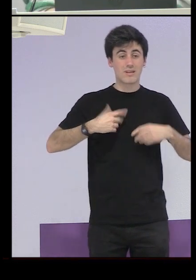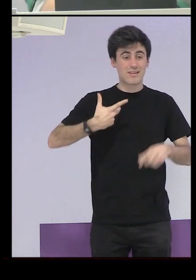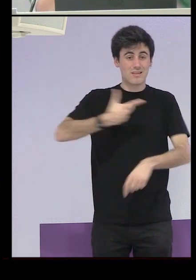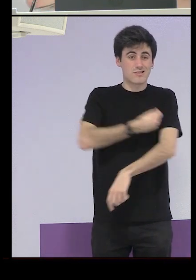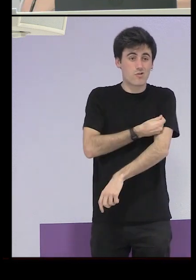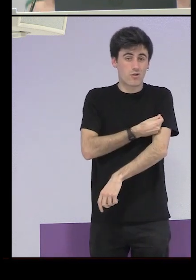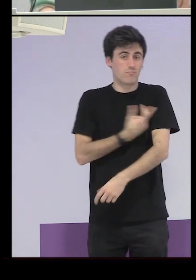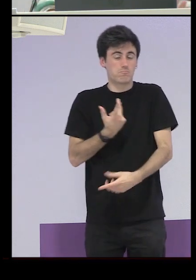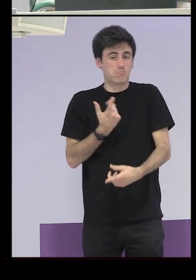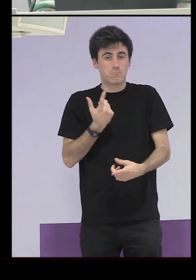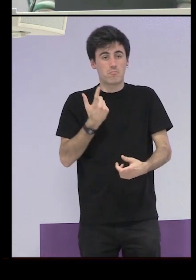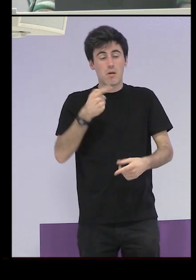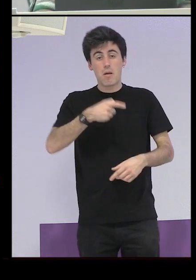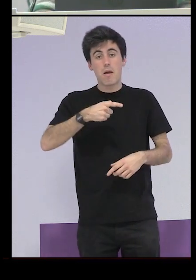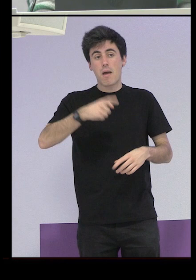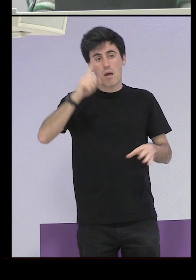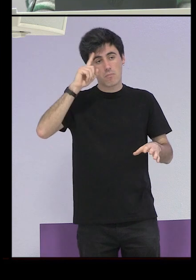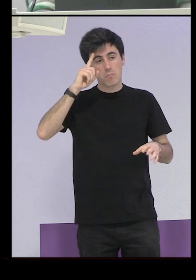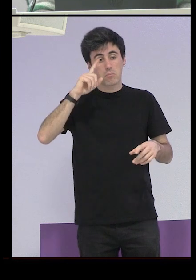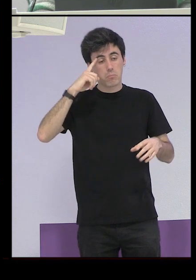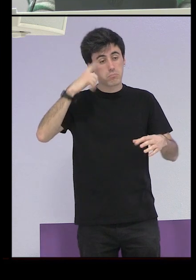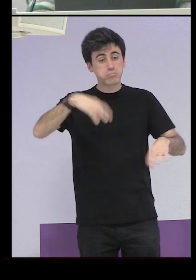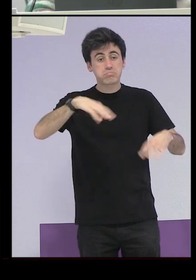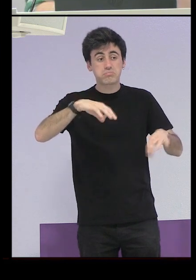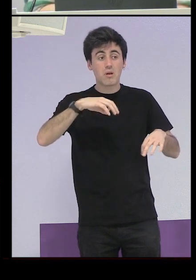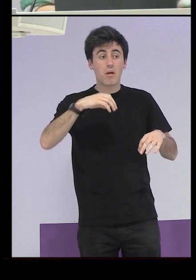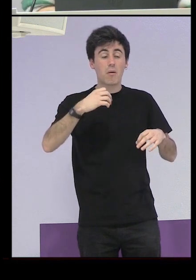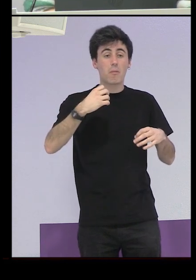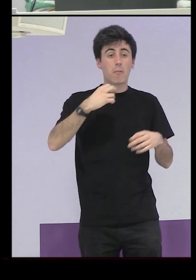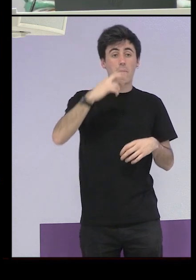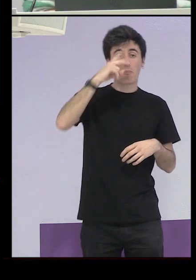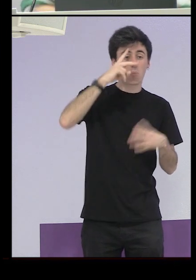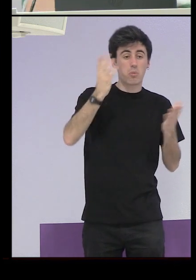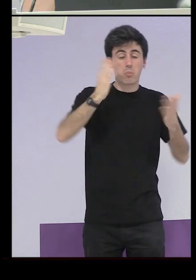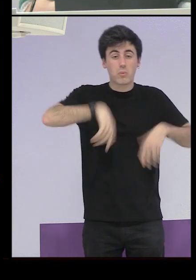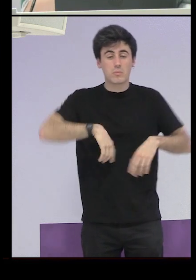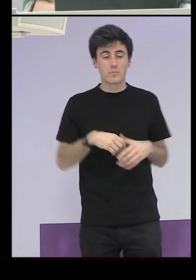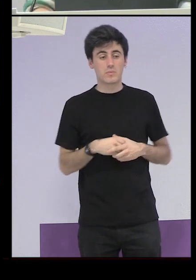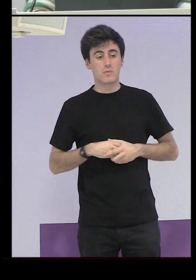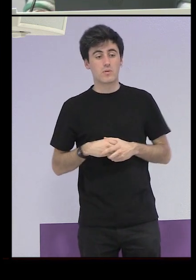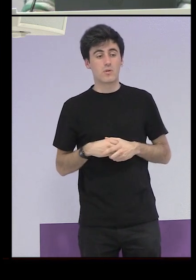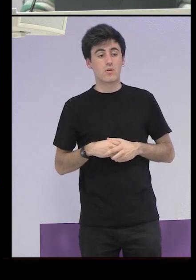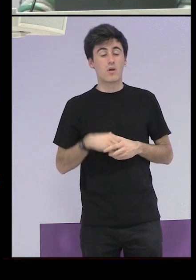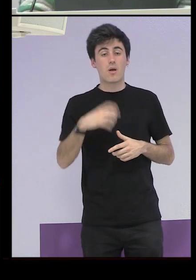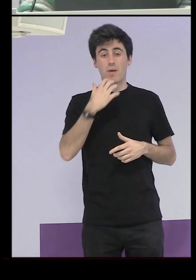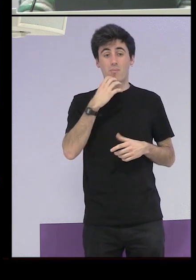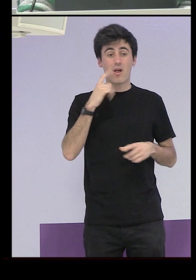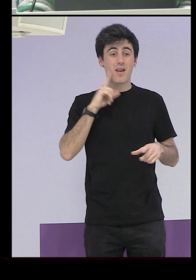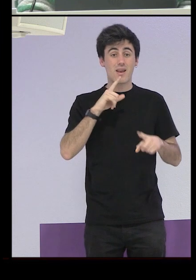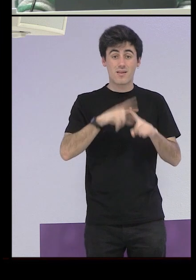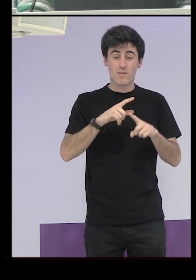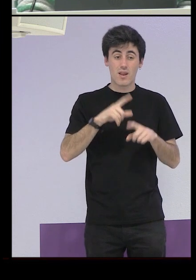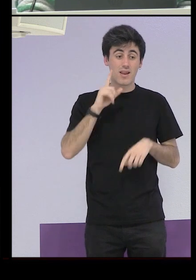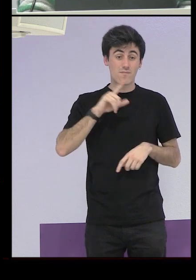como denuncia Mariona ahí sí que nadie se enteraba ni se preocupaba por ellas Guillermo también por ejemplo cuenta que en concreto las lesbianas se las